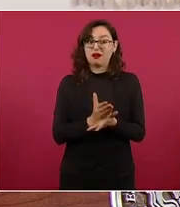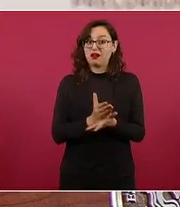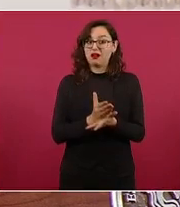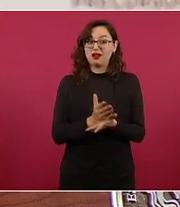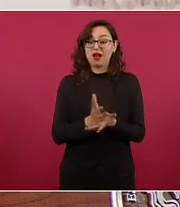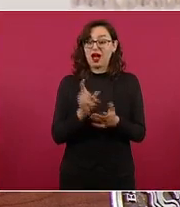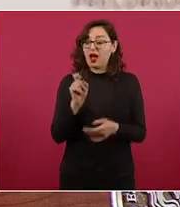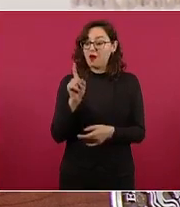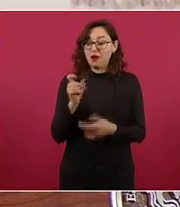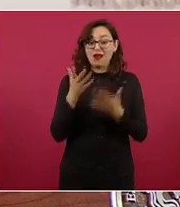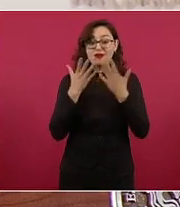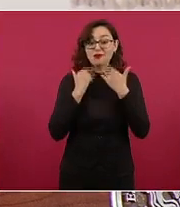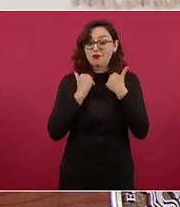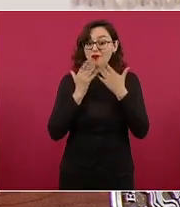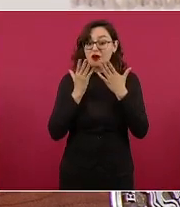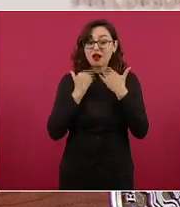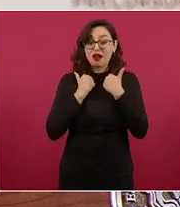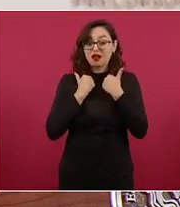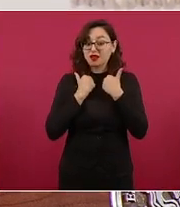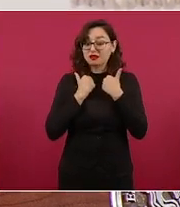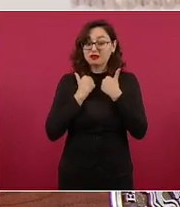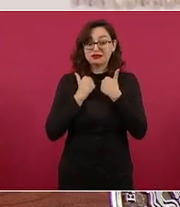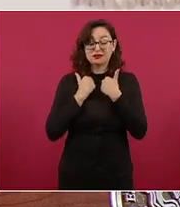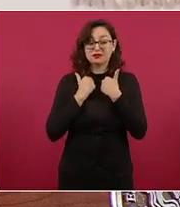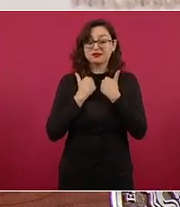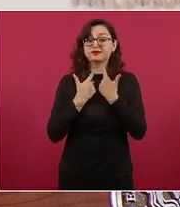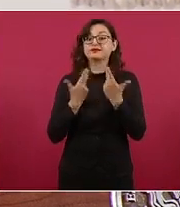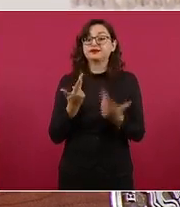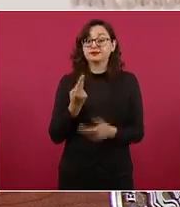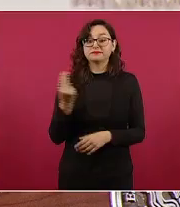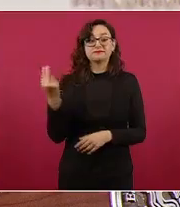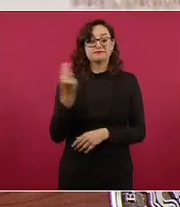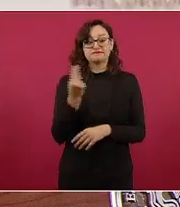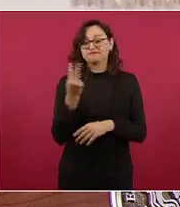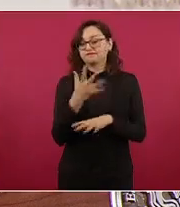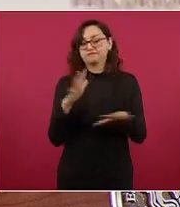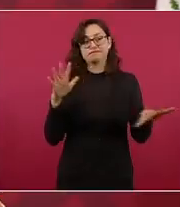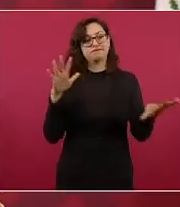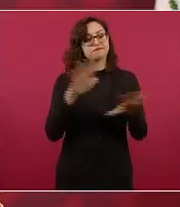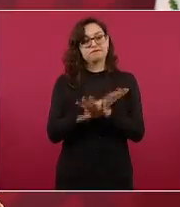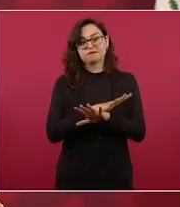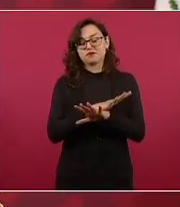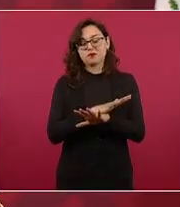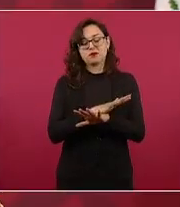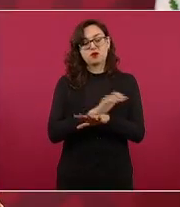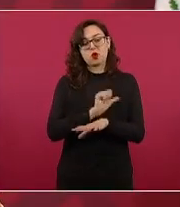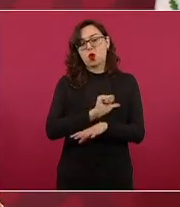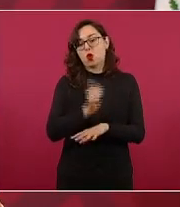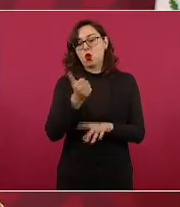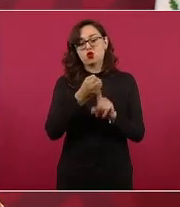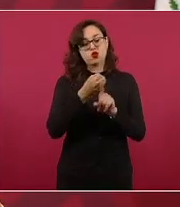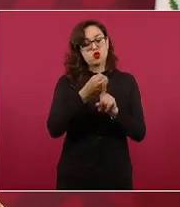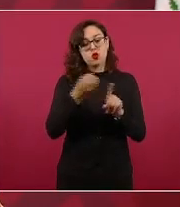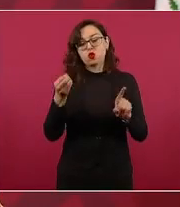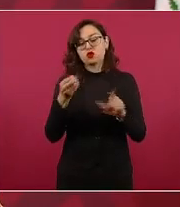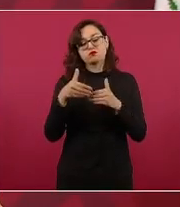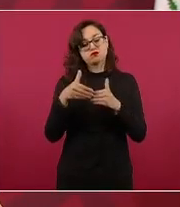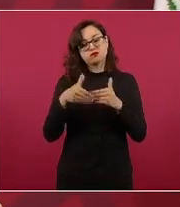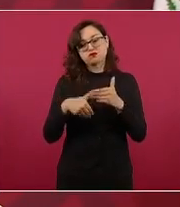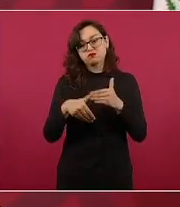entonces sí se tiene que llevar a cabo una planeación hacia adelante